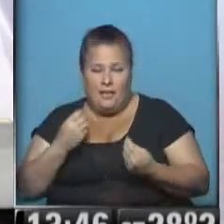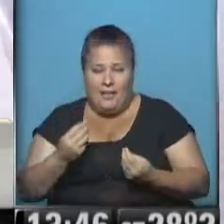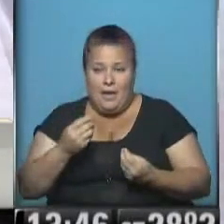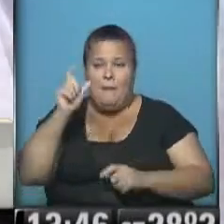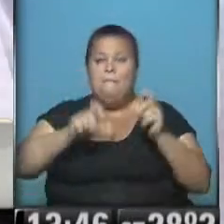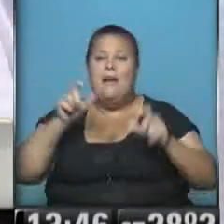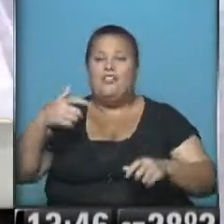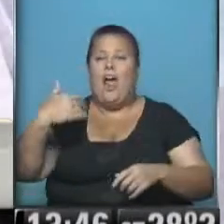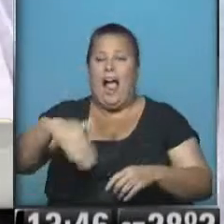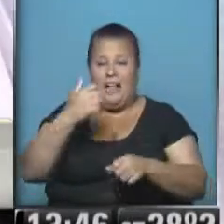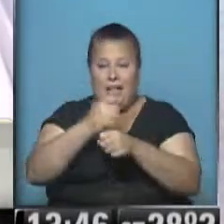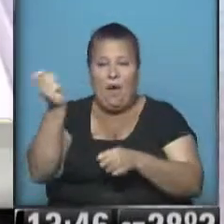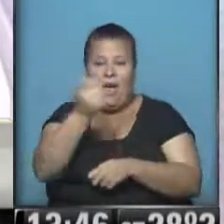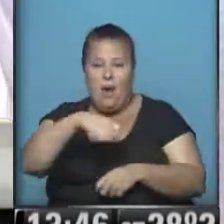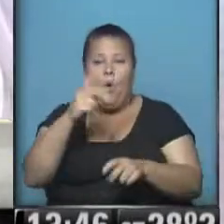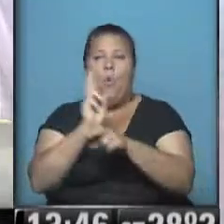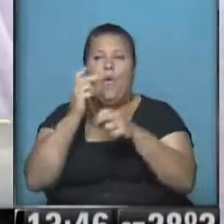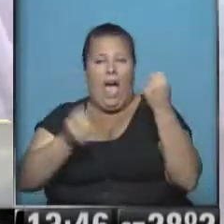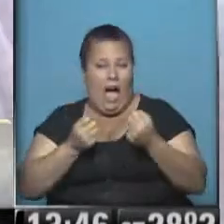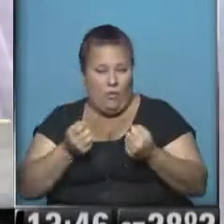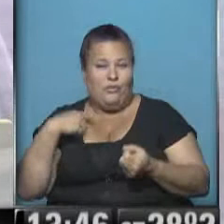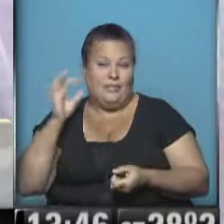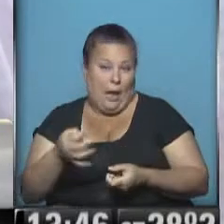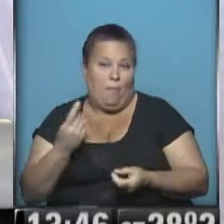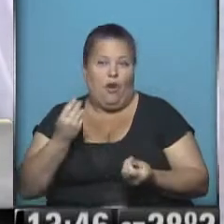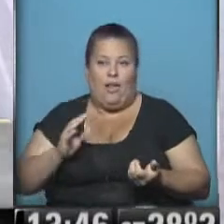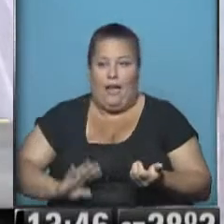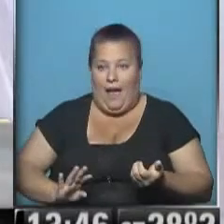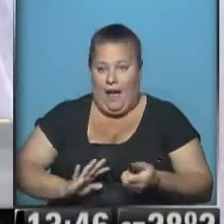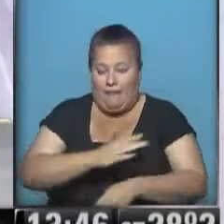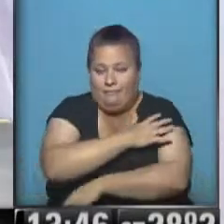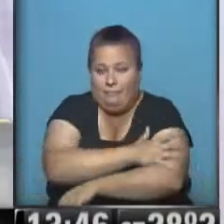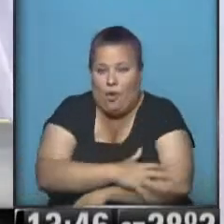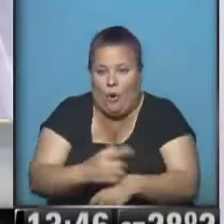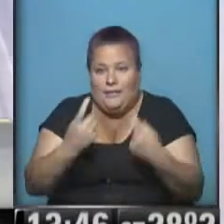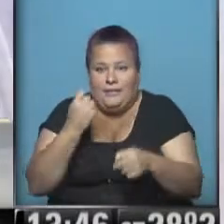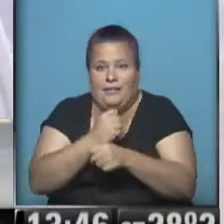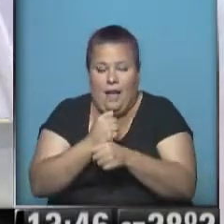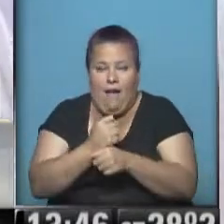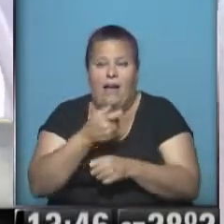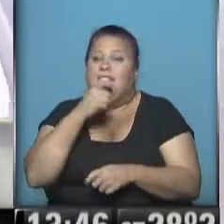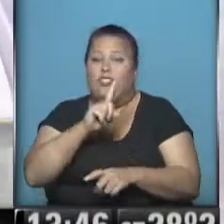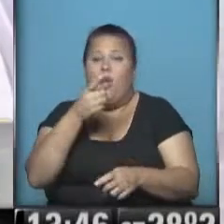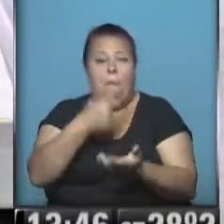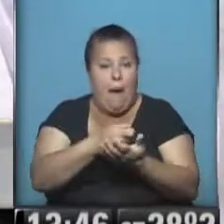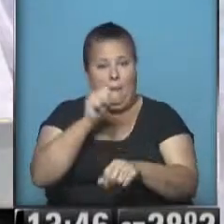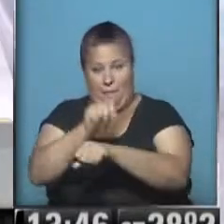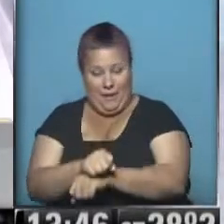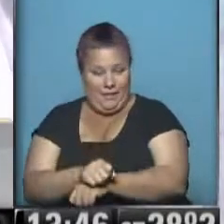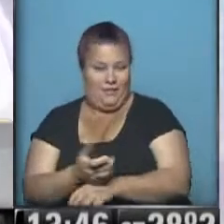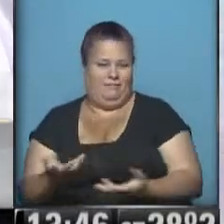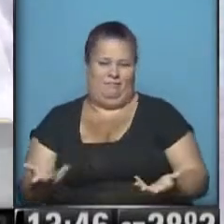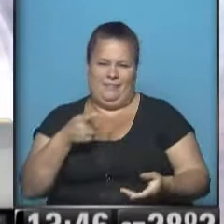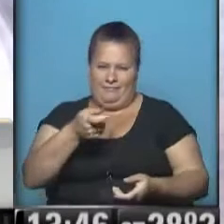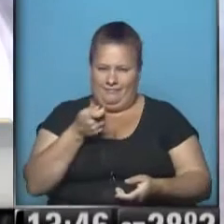caso de personas que limpian vidrios y cuidan coches, sabemos que lo hacen porque están en las últimas, irían presos. O sea que estamos hablando